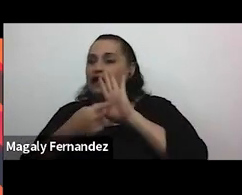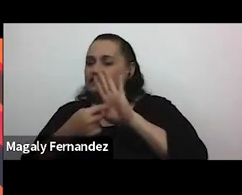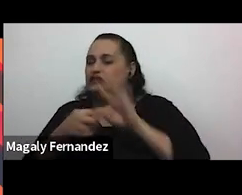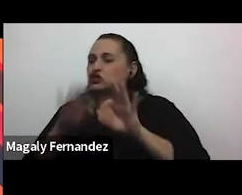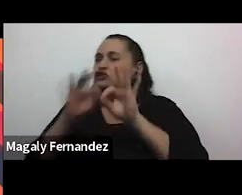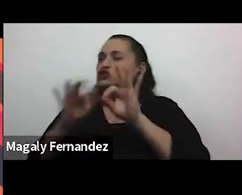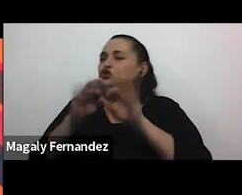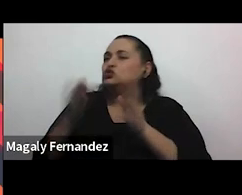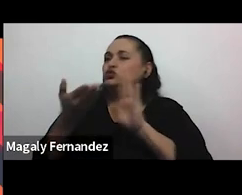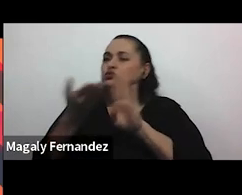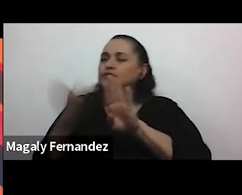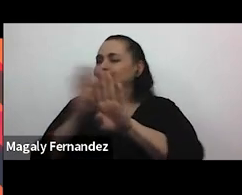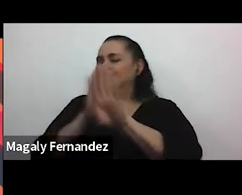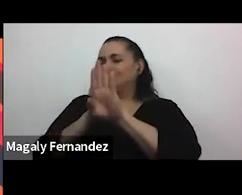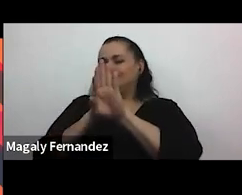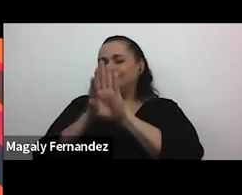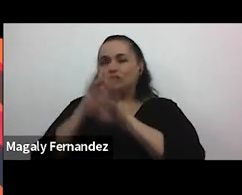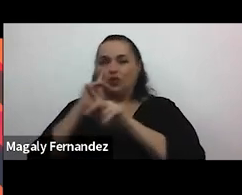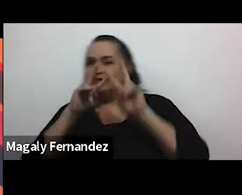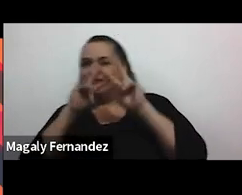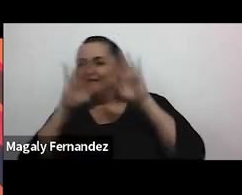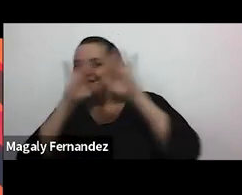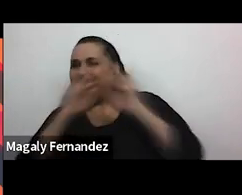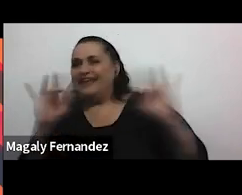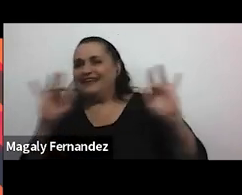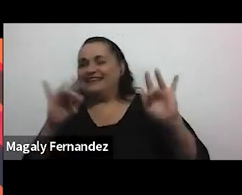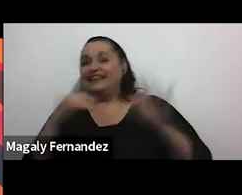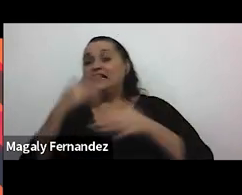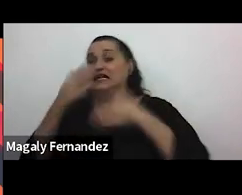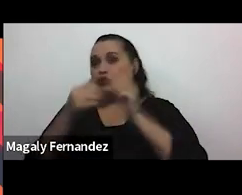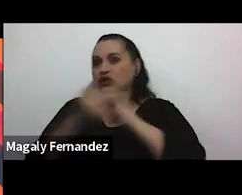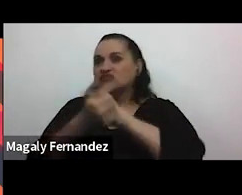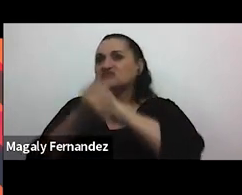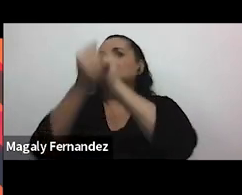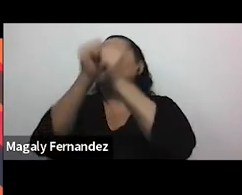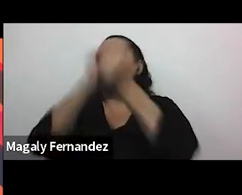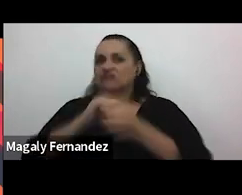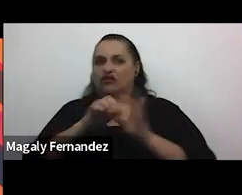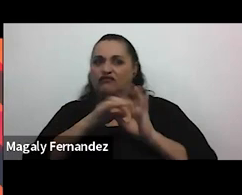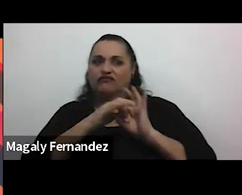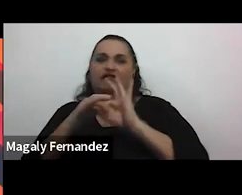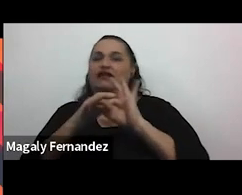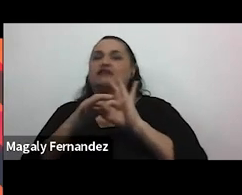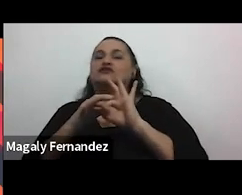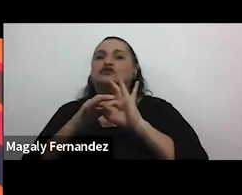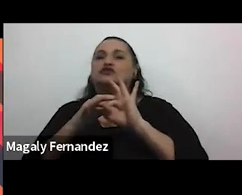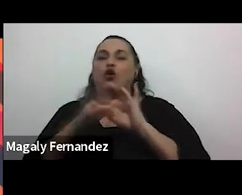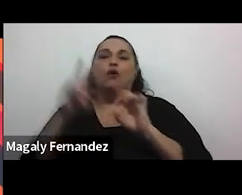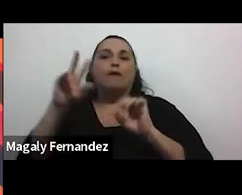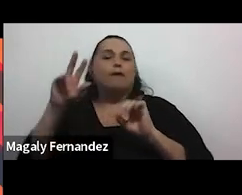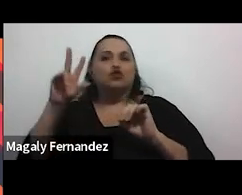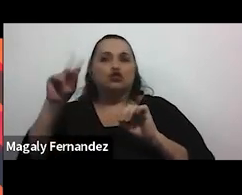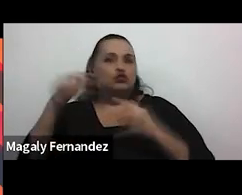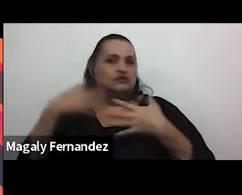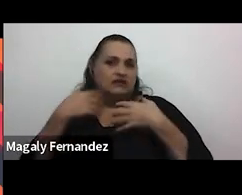invisibles ¿verdad? de lo que podría después convertirse en una relación poco saludable